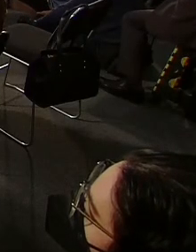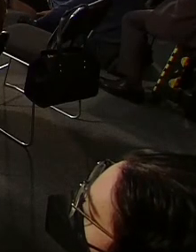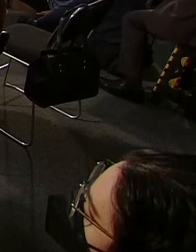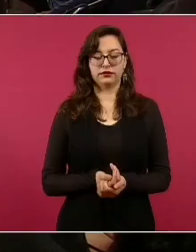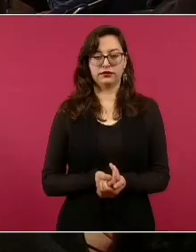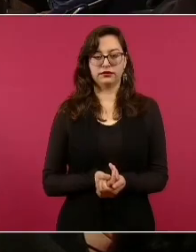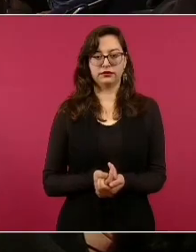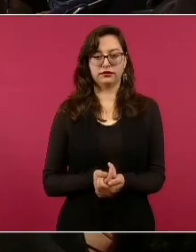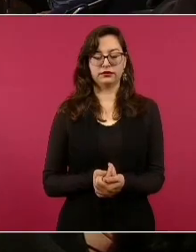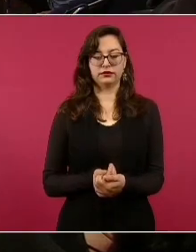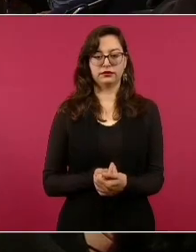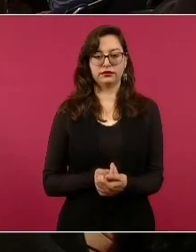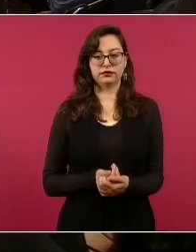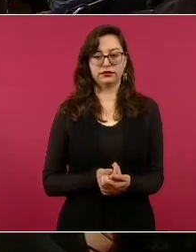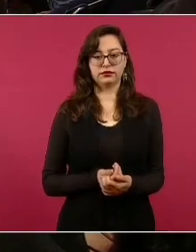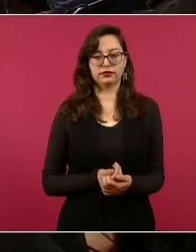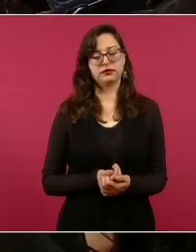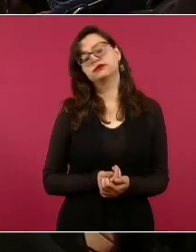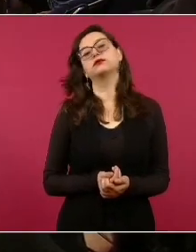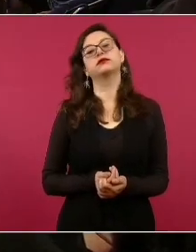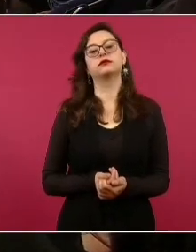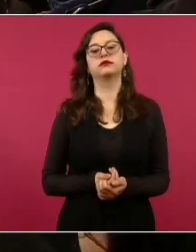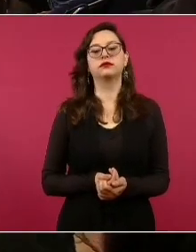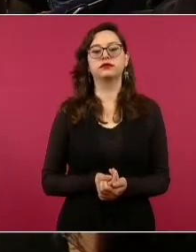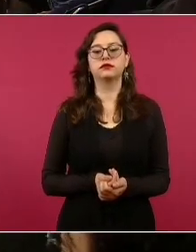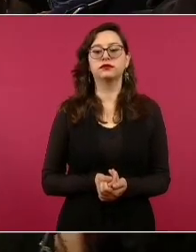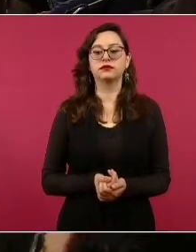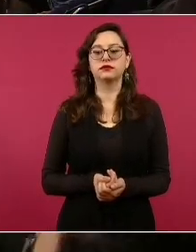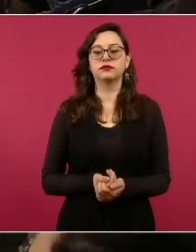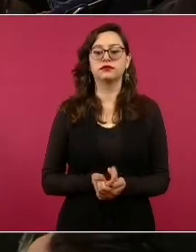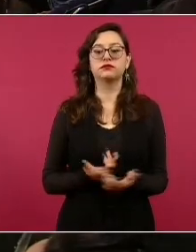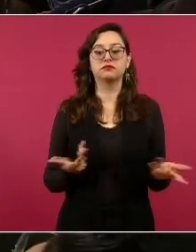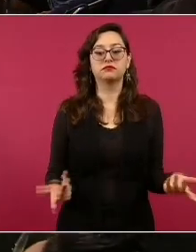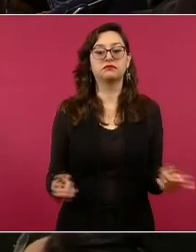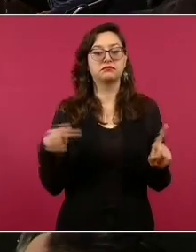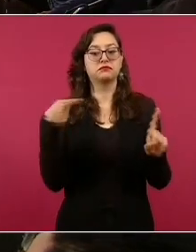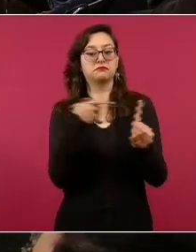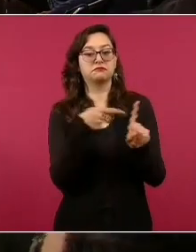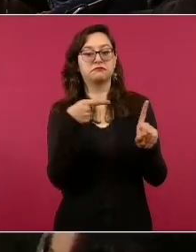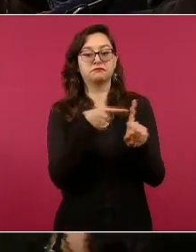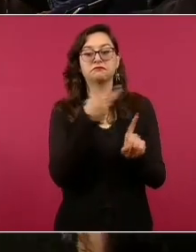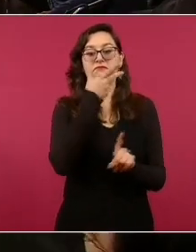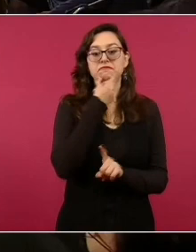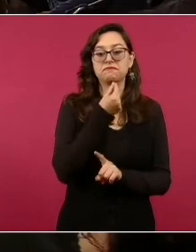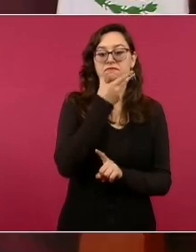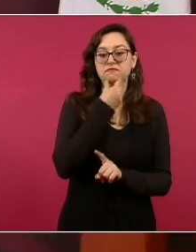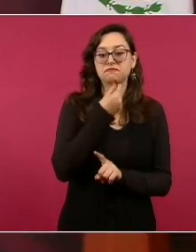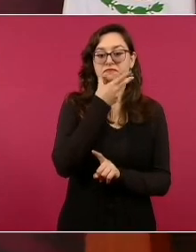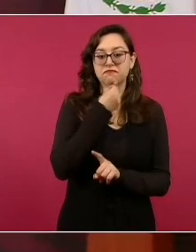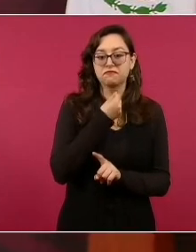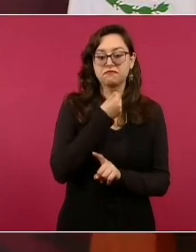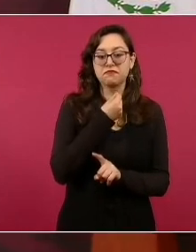del sindicato petrolero para su campaña, que cuando gana Fox,